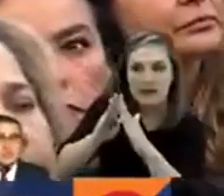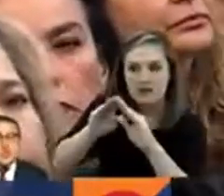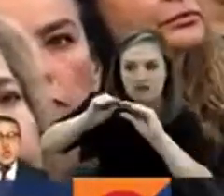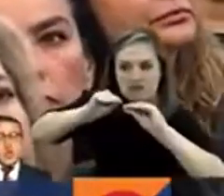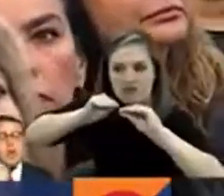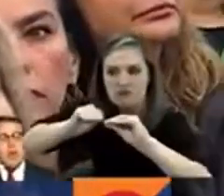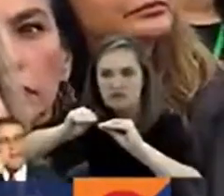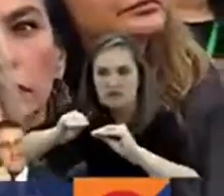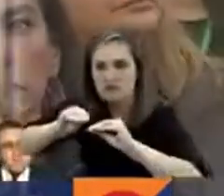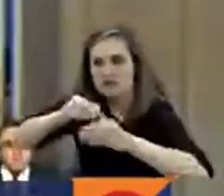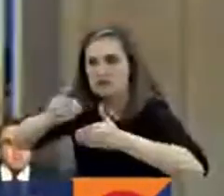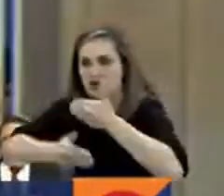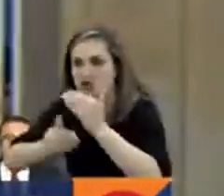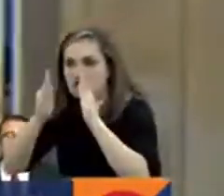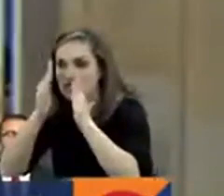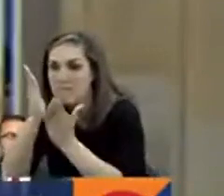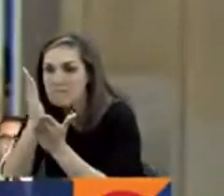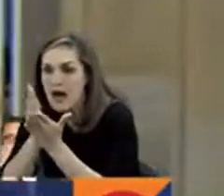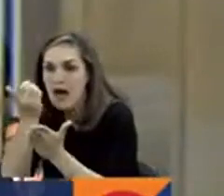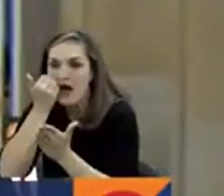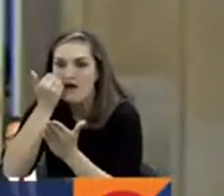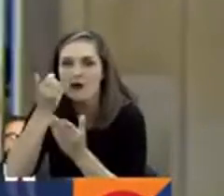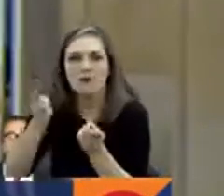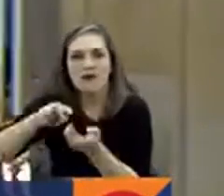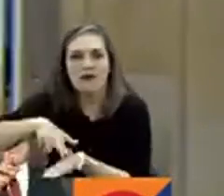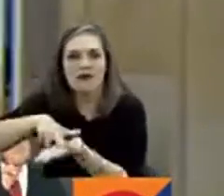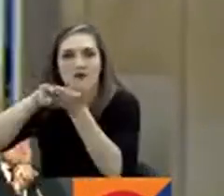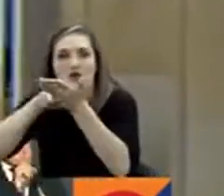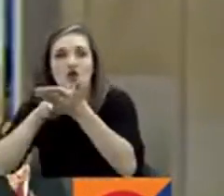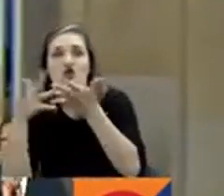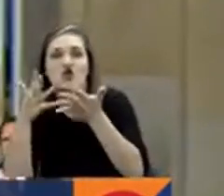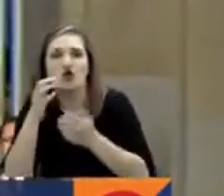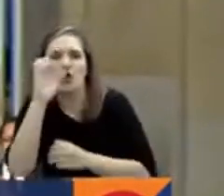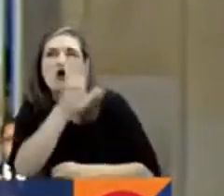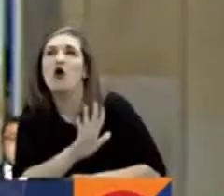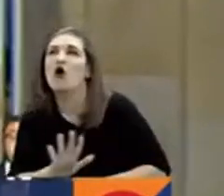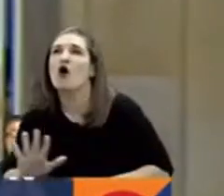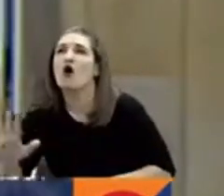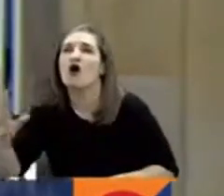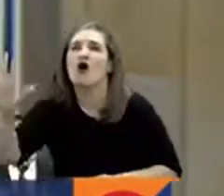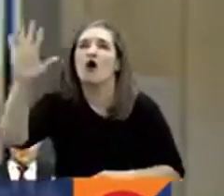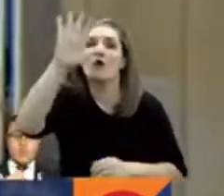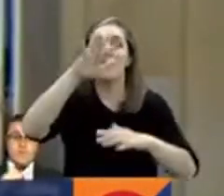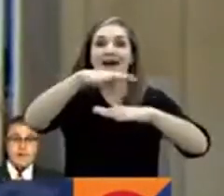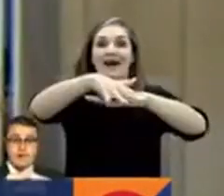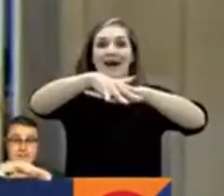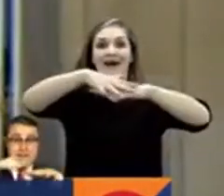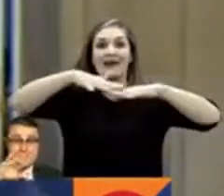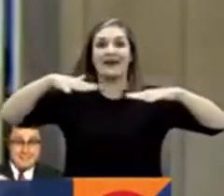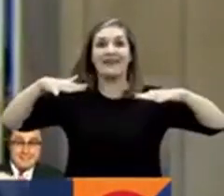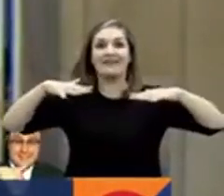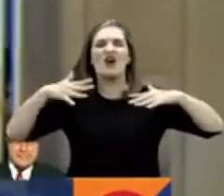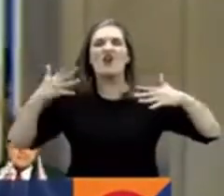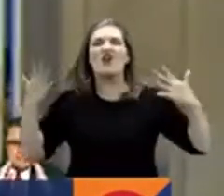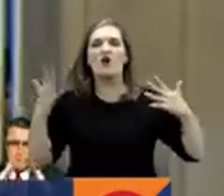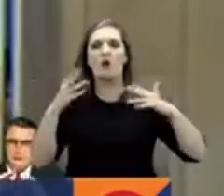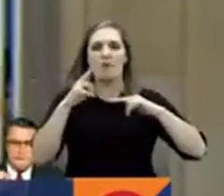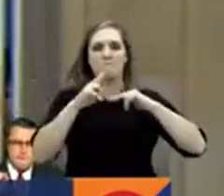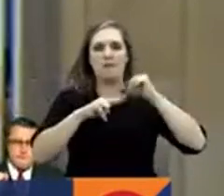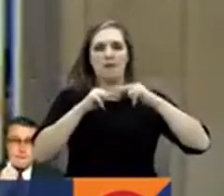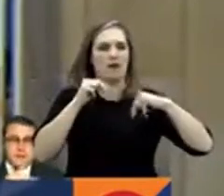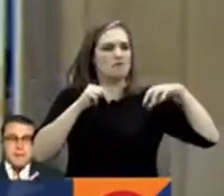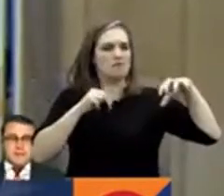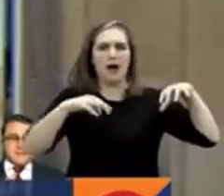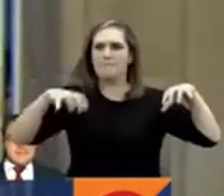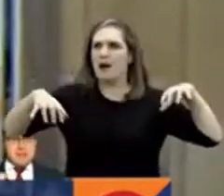en todo el territorio nacional. Se va a construir una red de centros de atención primaria en salud